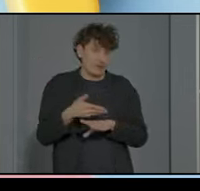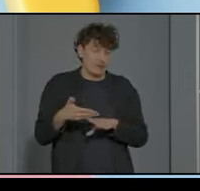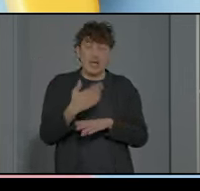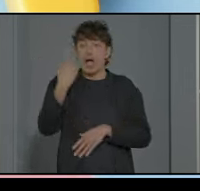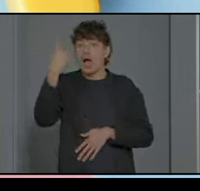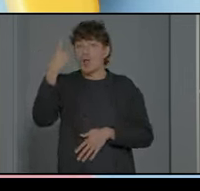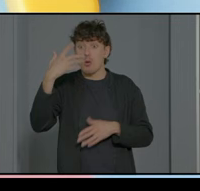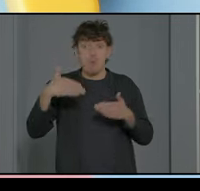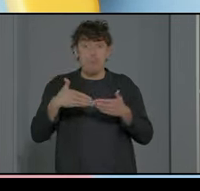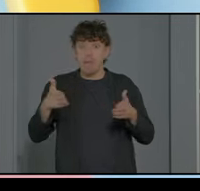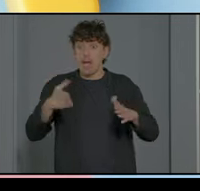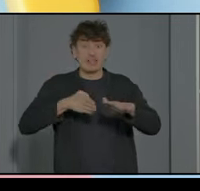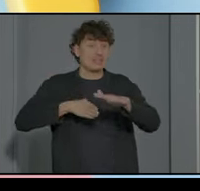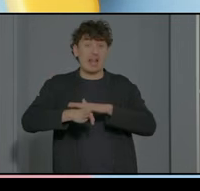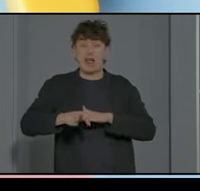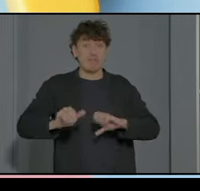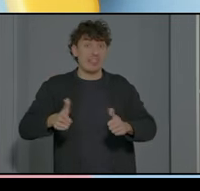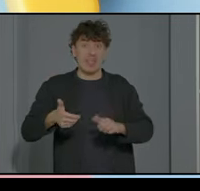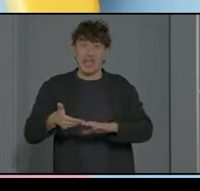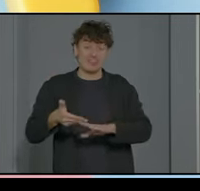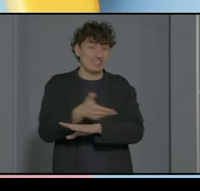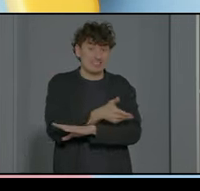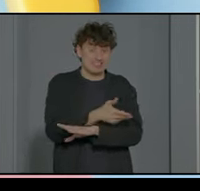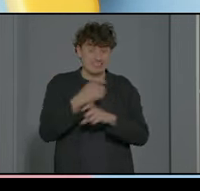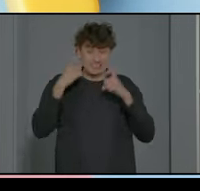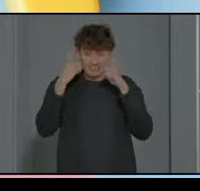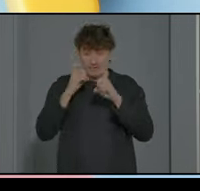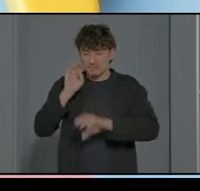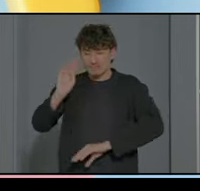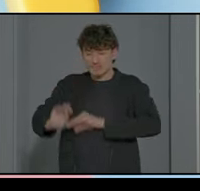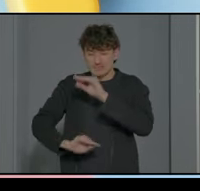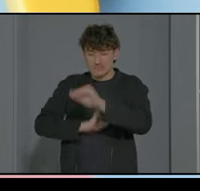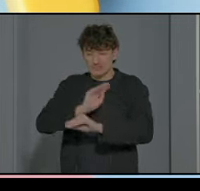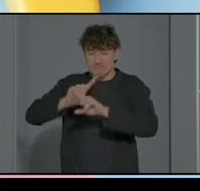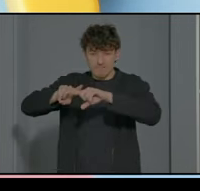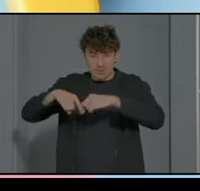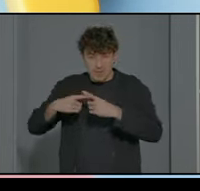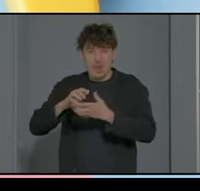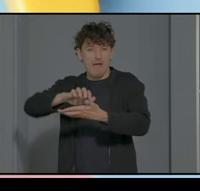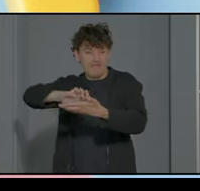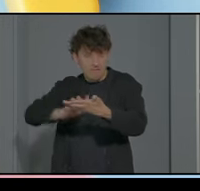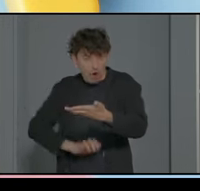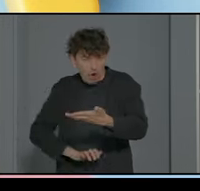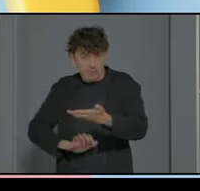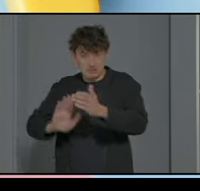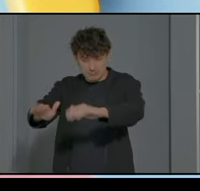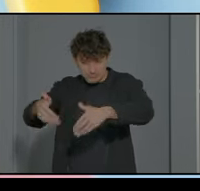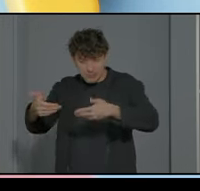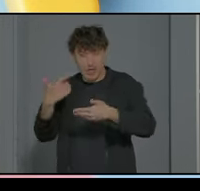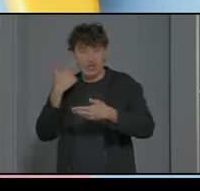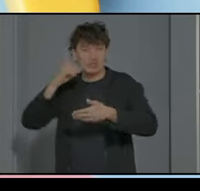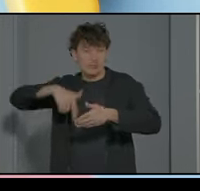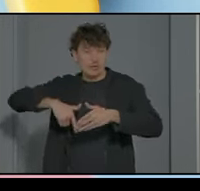comentaba intentamos recabar toda la información posible a través de informes tal de la